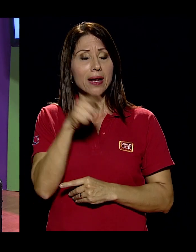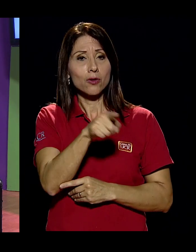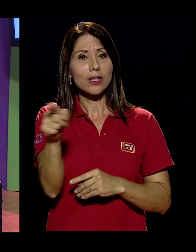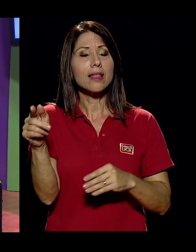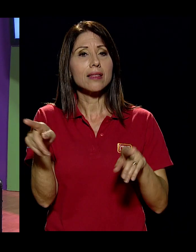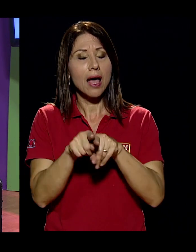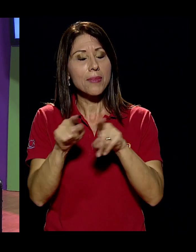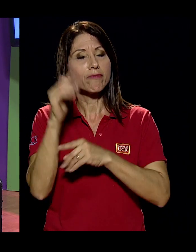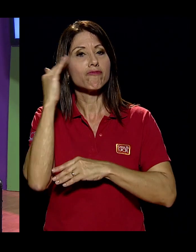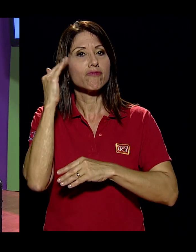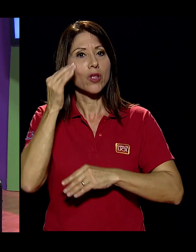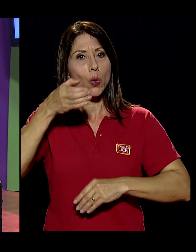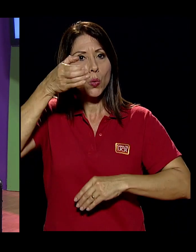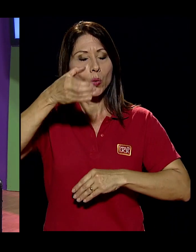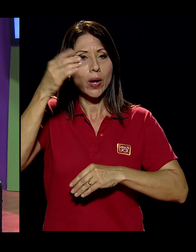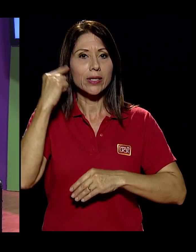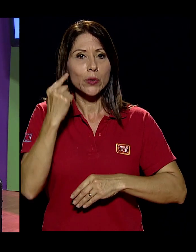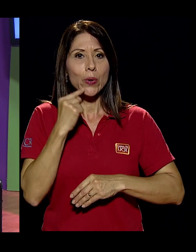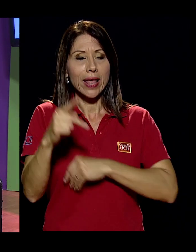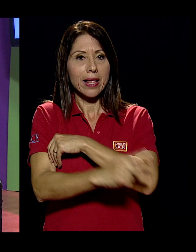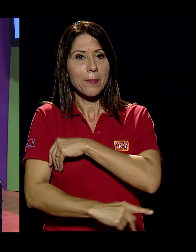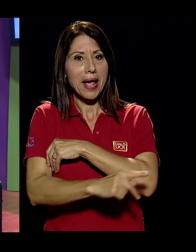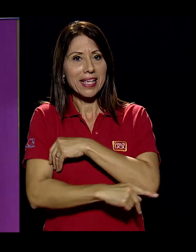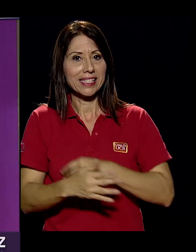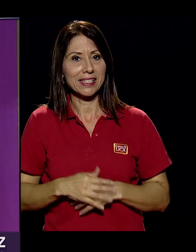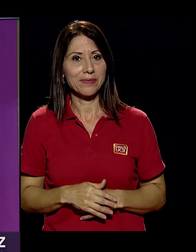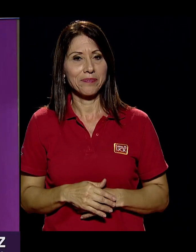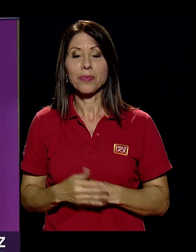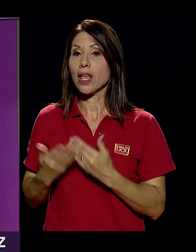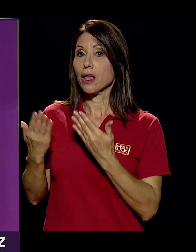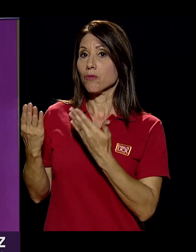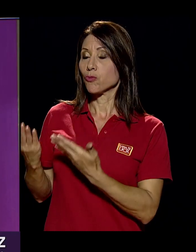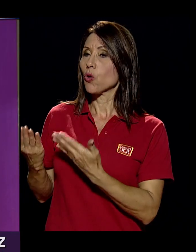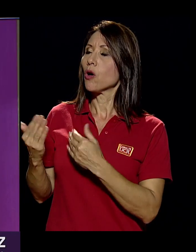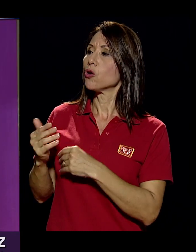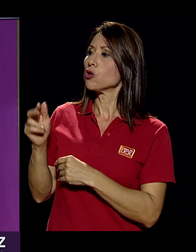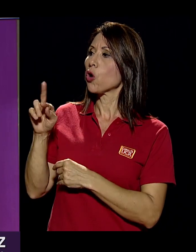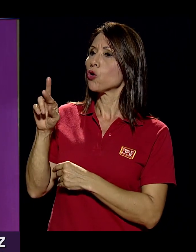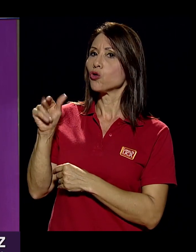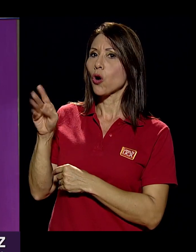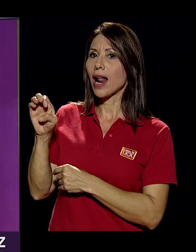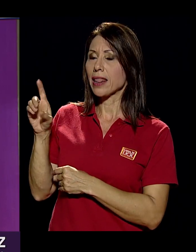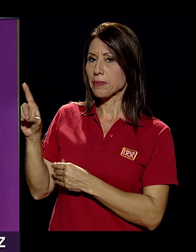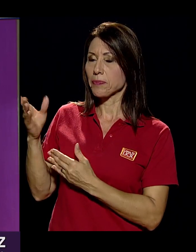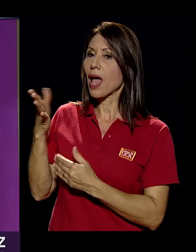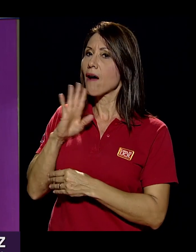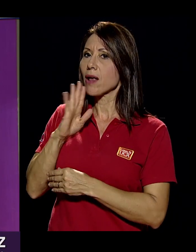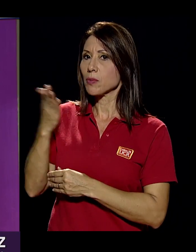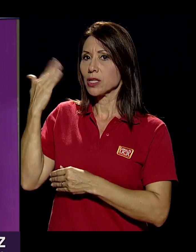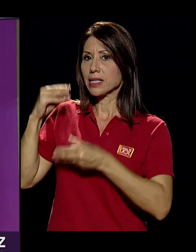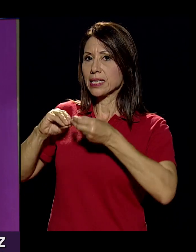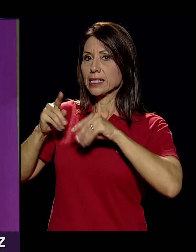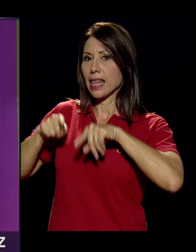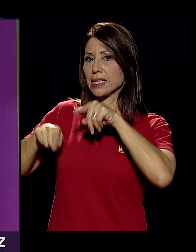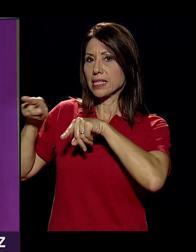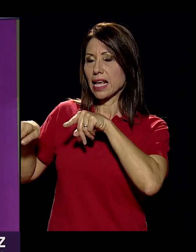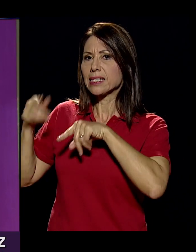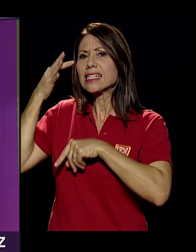costarricense, para que usted también se informe sobre la cultura sorda del país. Don Ronald, hablábamos sobre estadísticas y